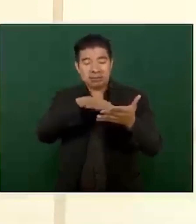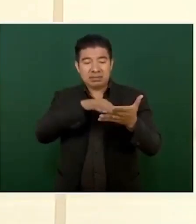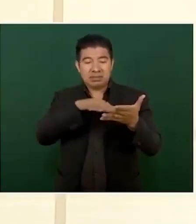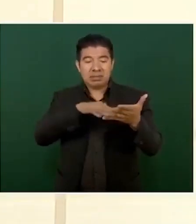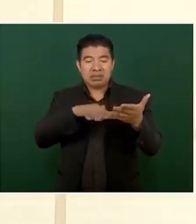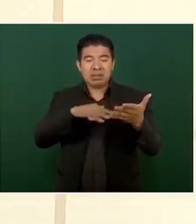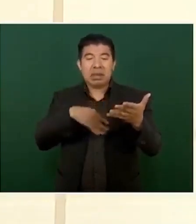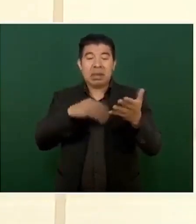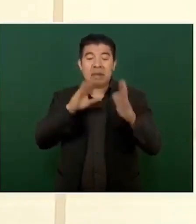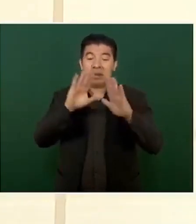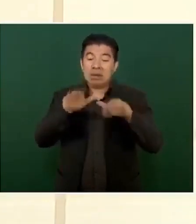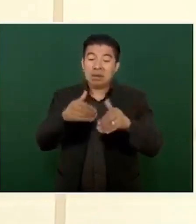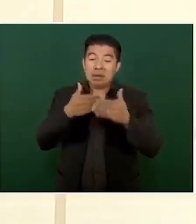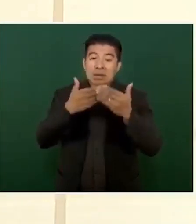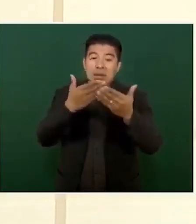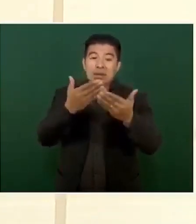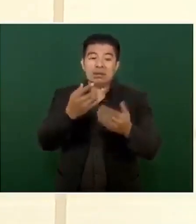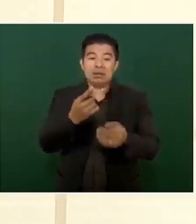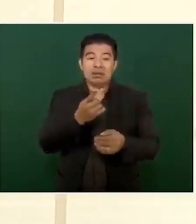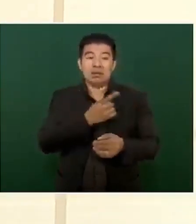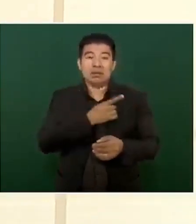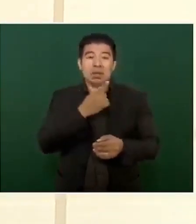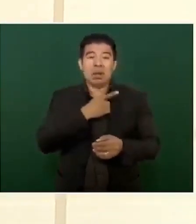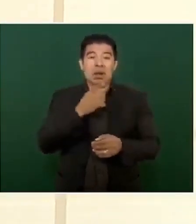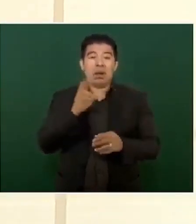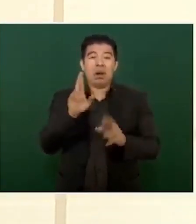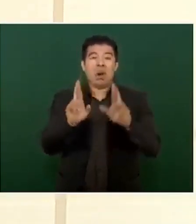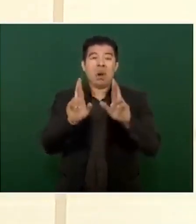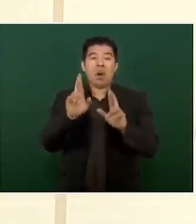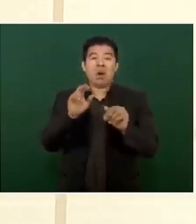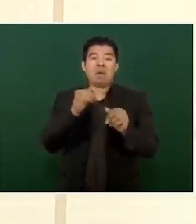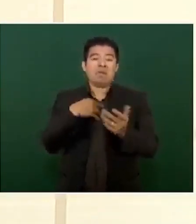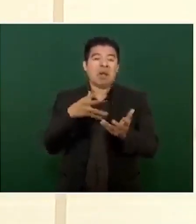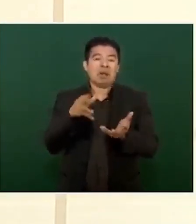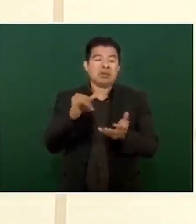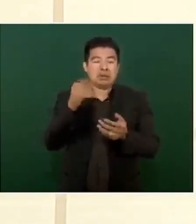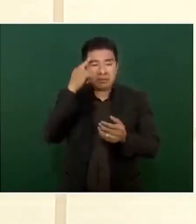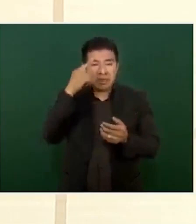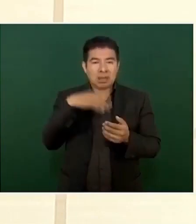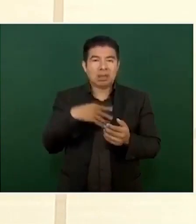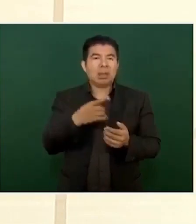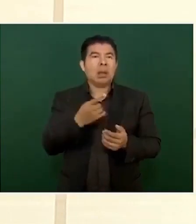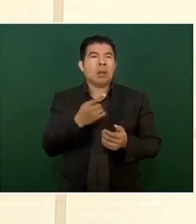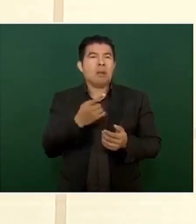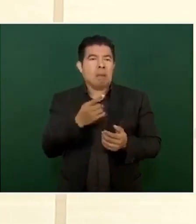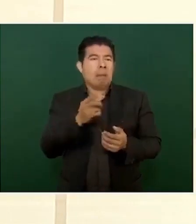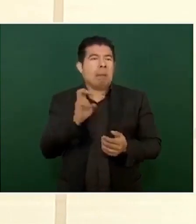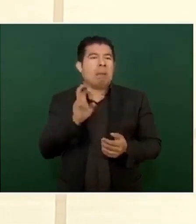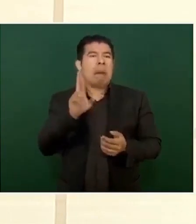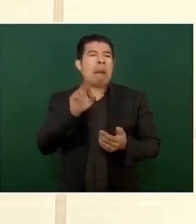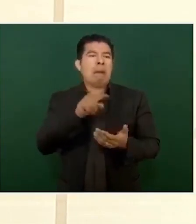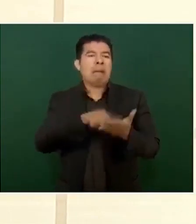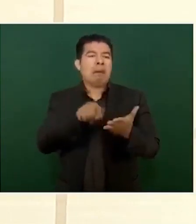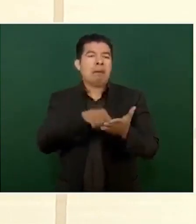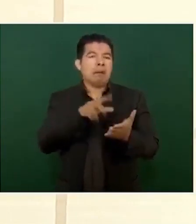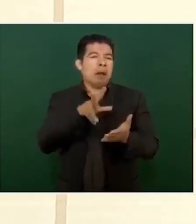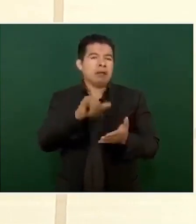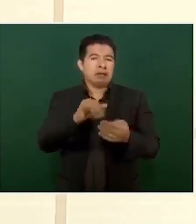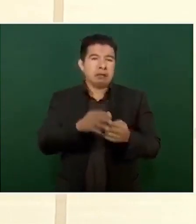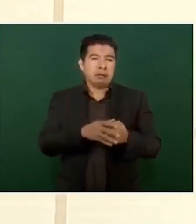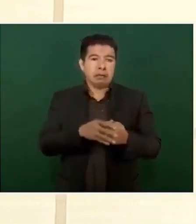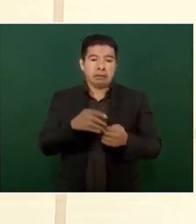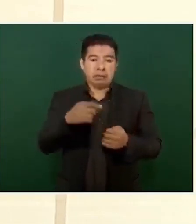presentan Antes De emitir su voto Y no olviden Que ya no somos